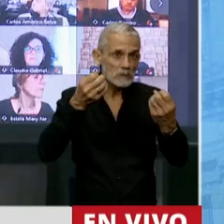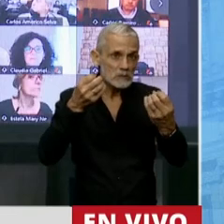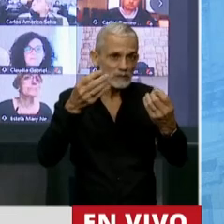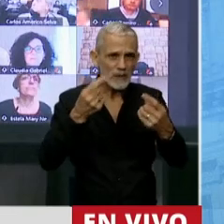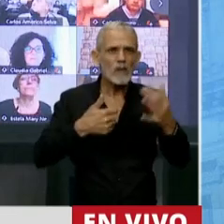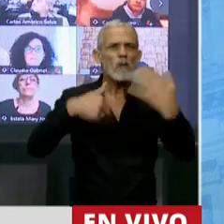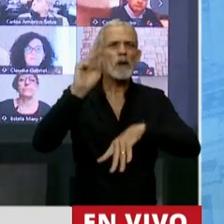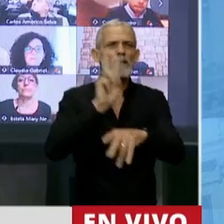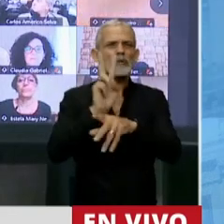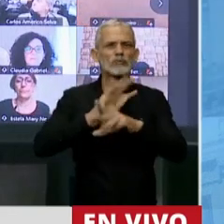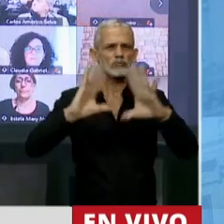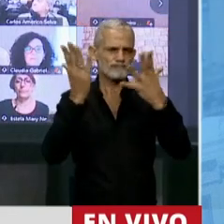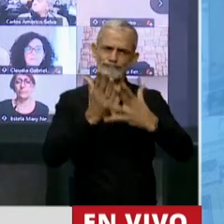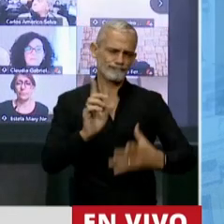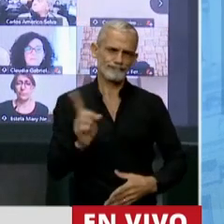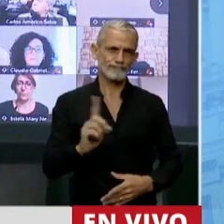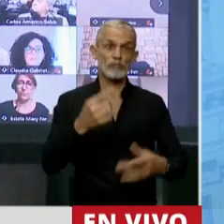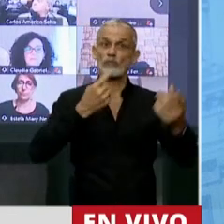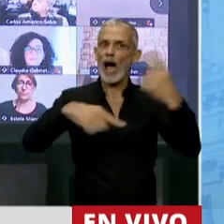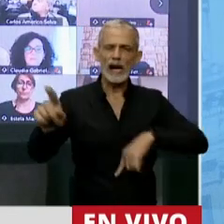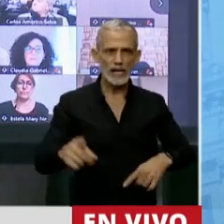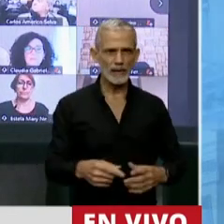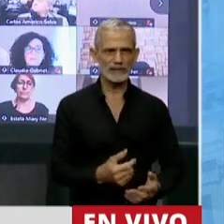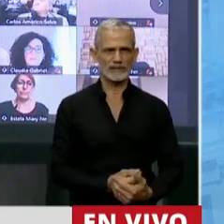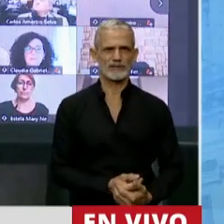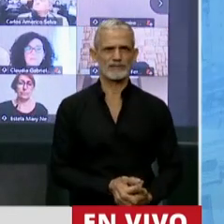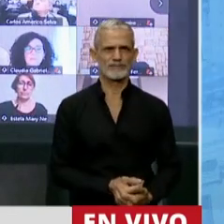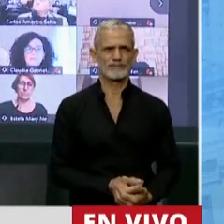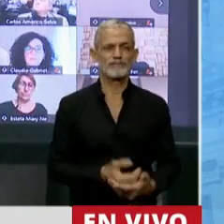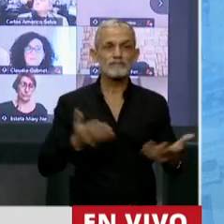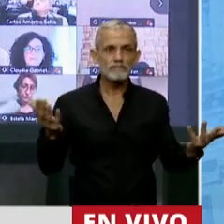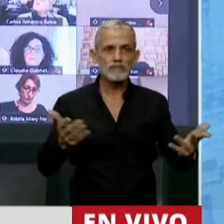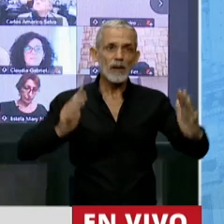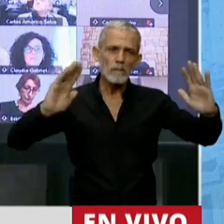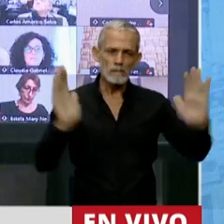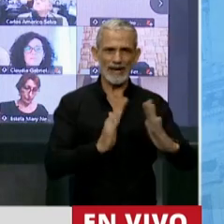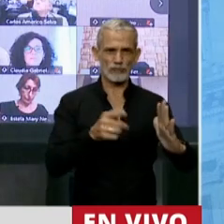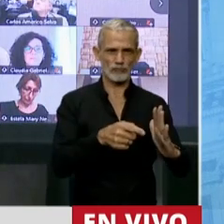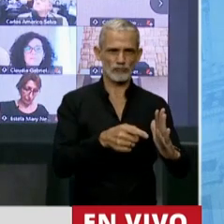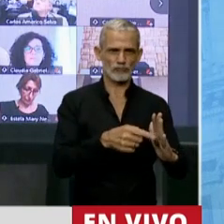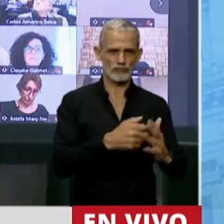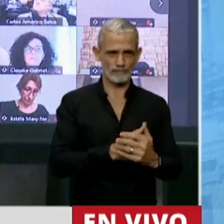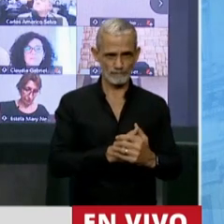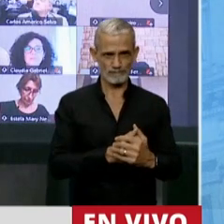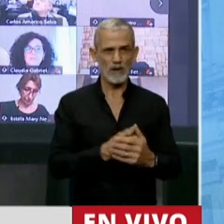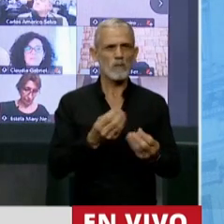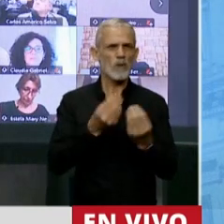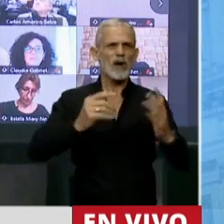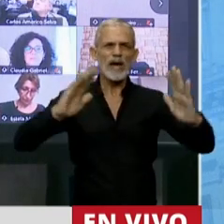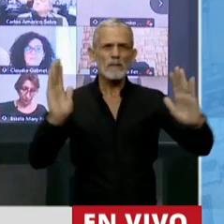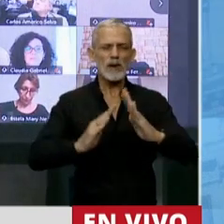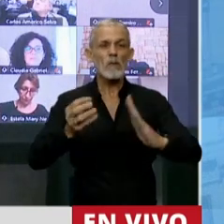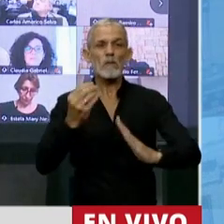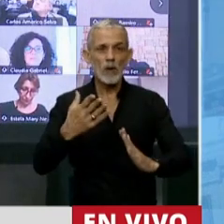mayor protección ambiental, sino todo lo contrario, la disminuye. ¿Y por qué la